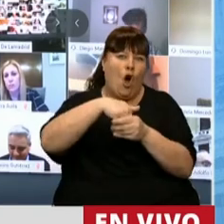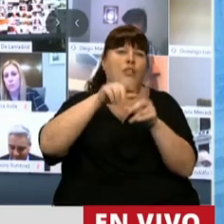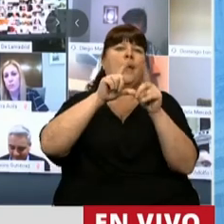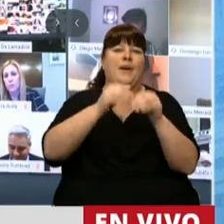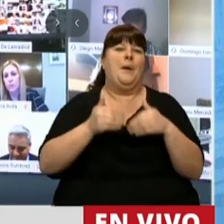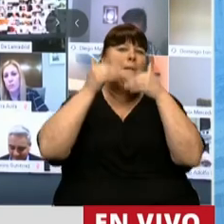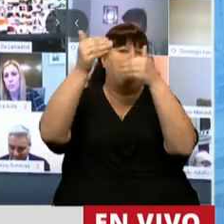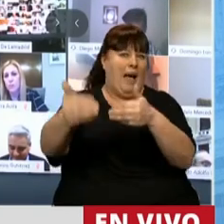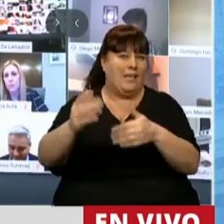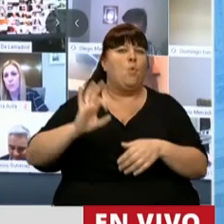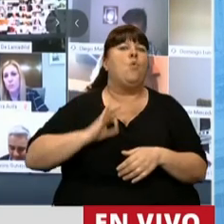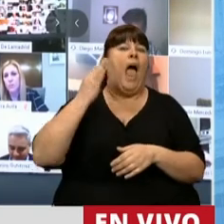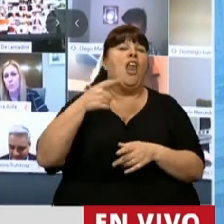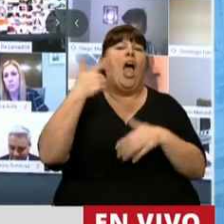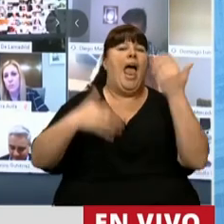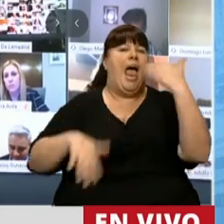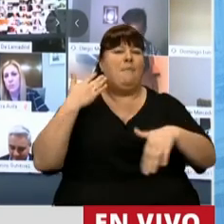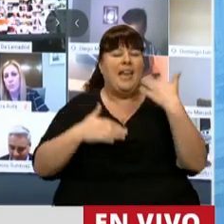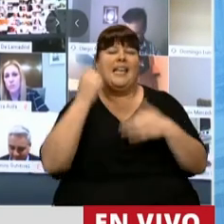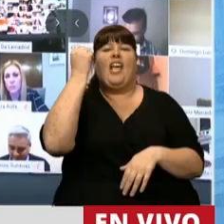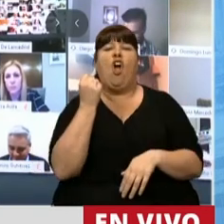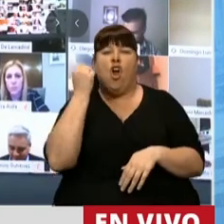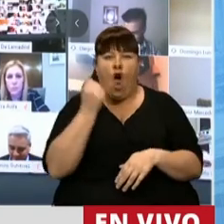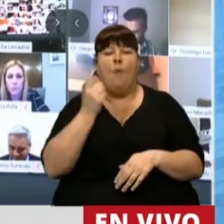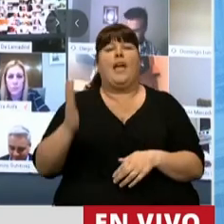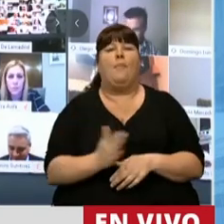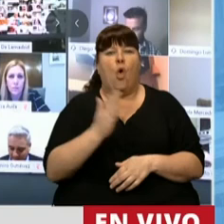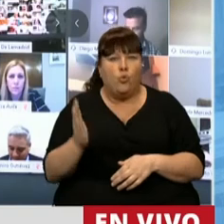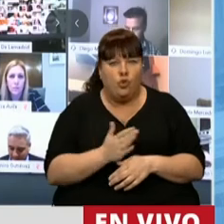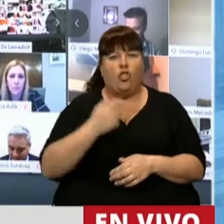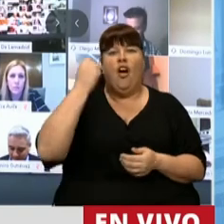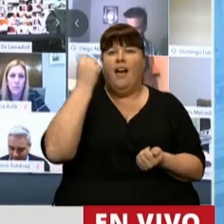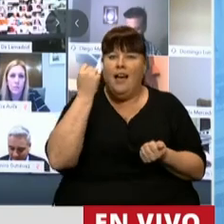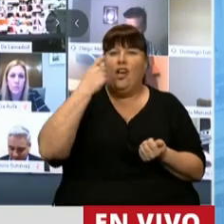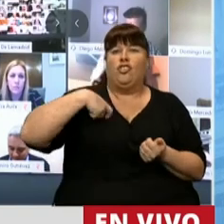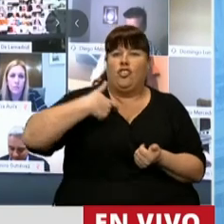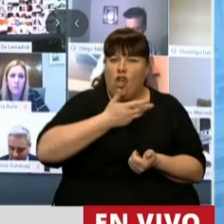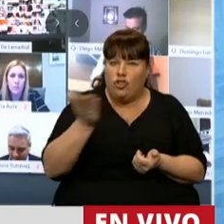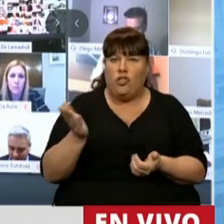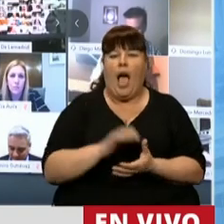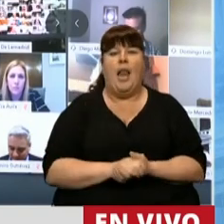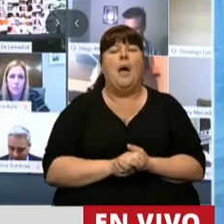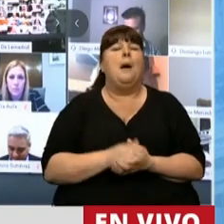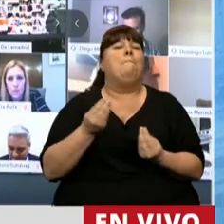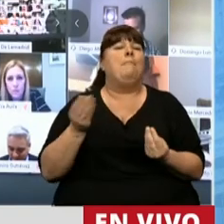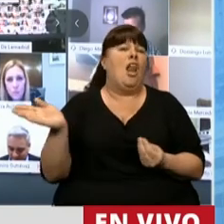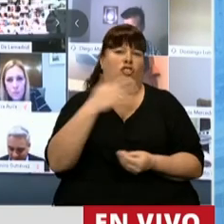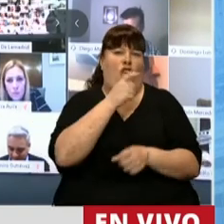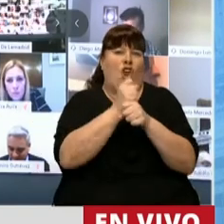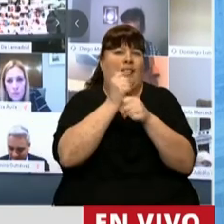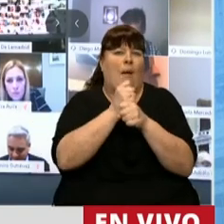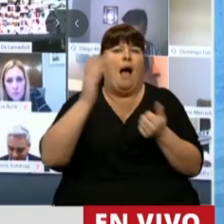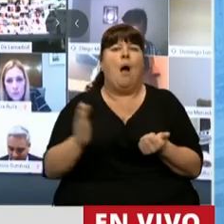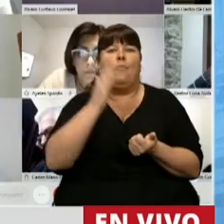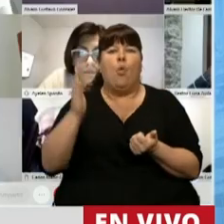prórroga por un año de la emergencia económica, productiva, financiera, social para toda la cadena de